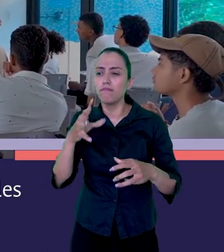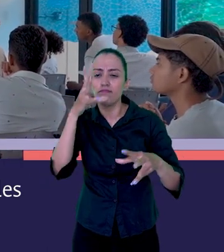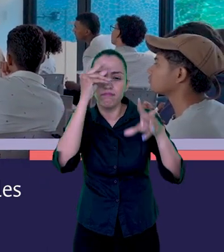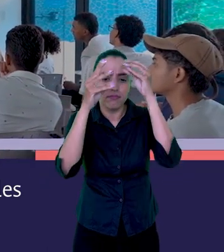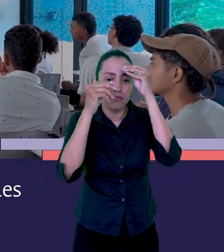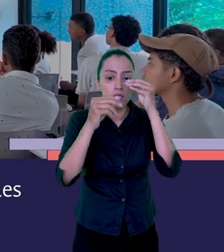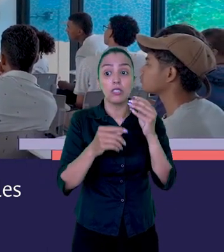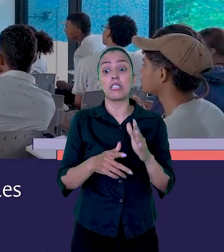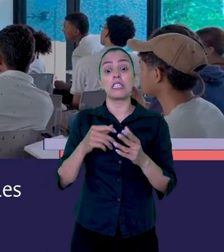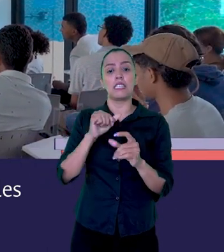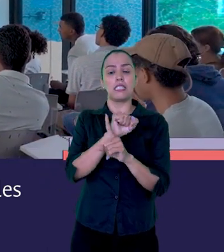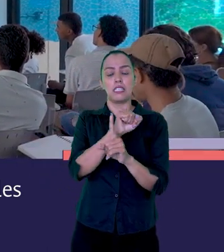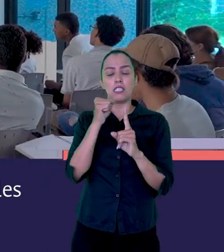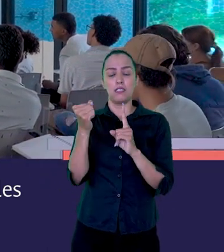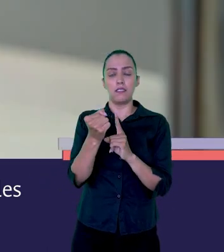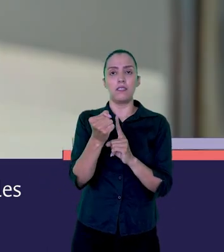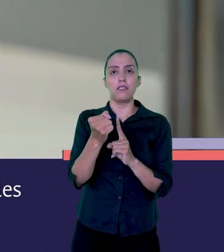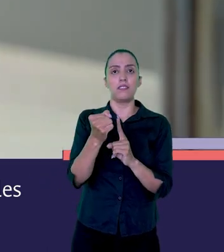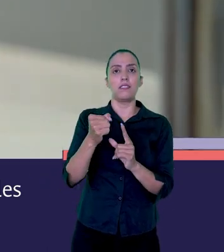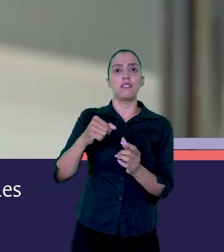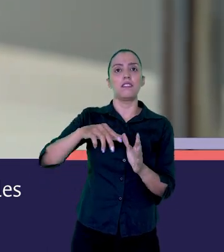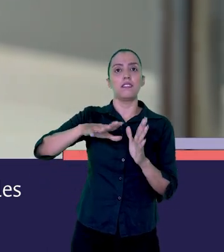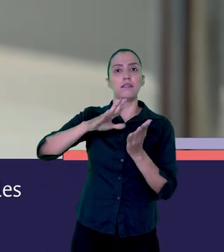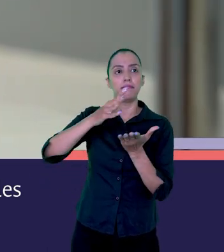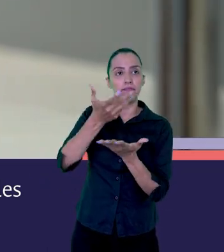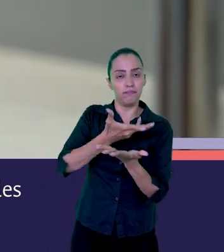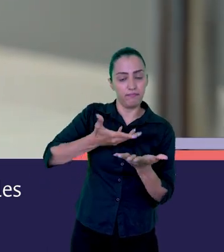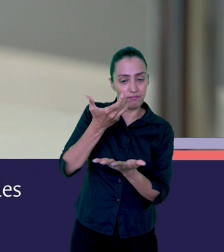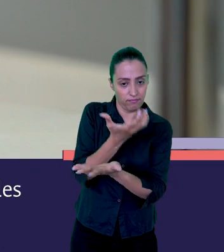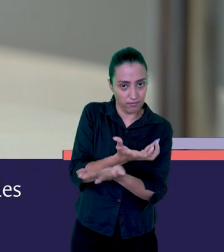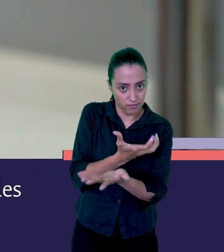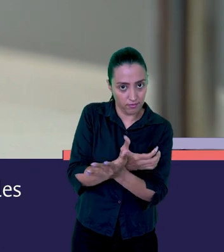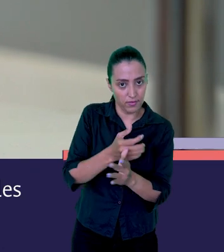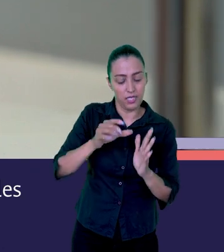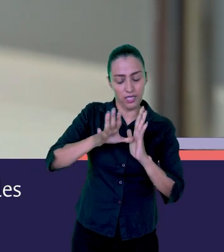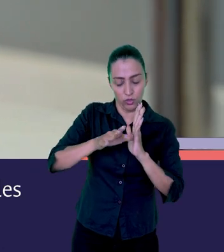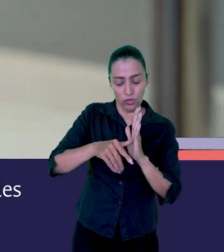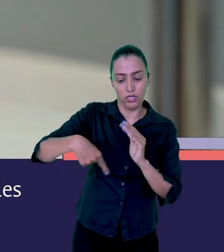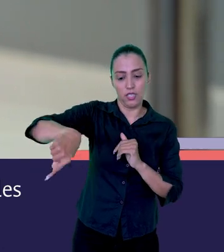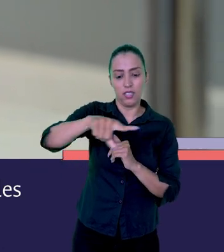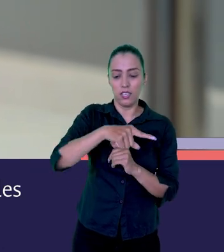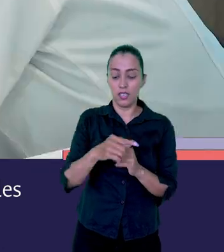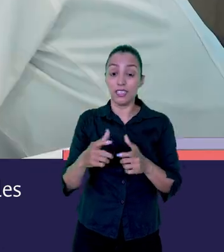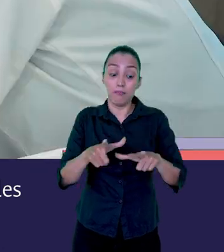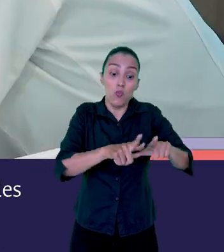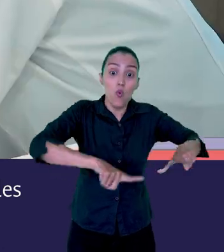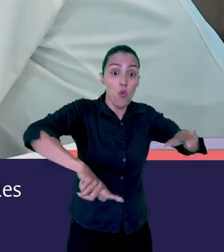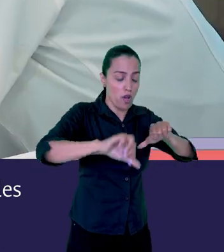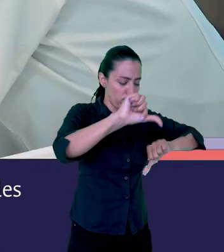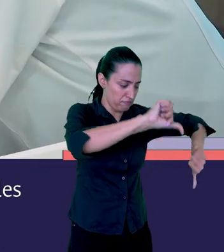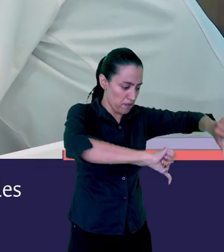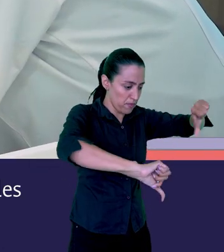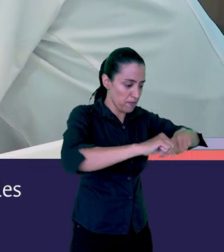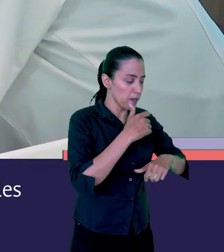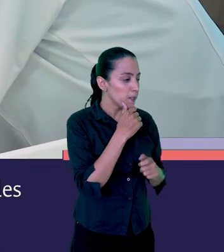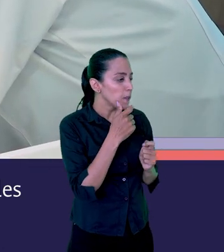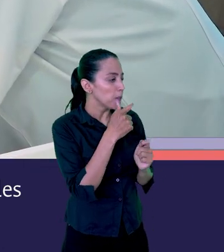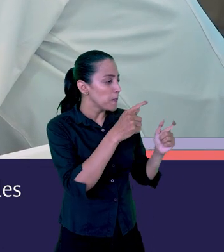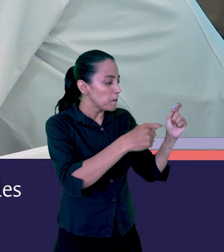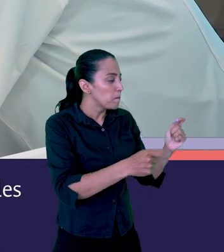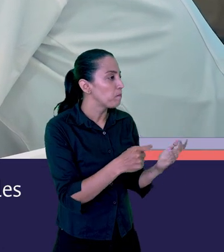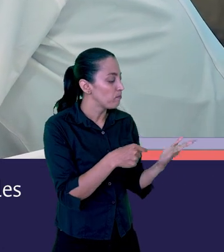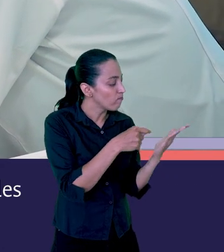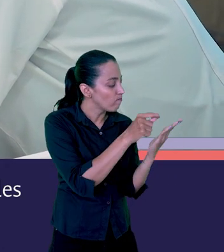desarrollo de las ciencias sociales y las ciencias experimentales como esa estrategia de llegar al laboratorio y de tomar datos y pensarnos